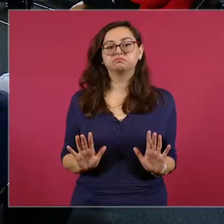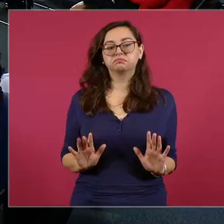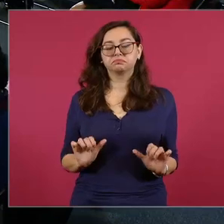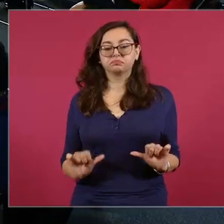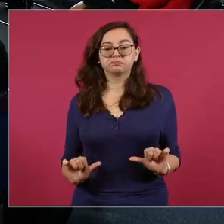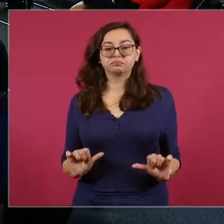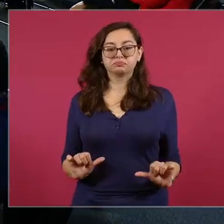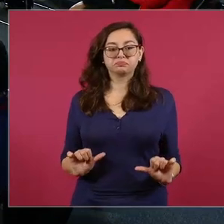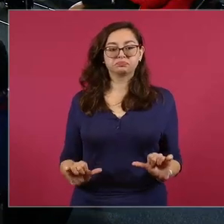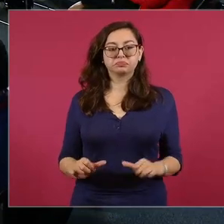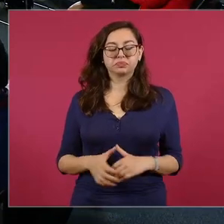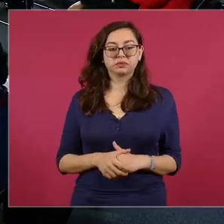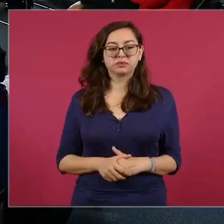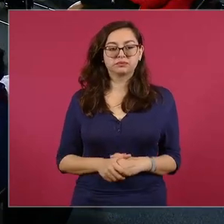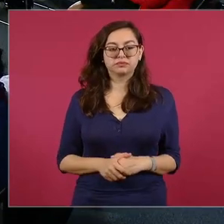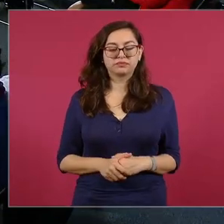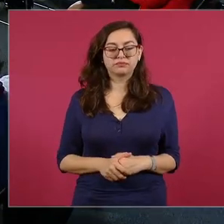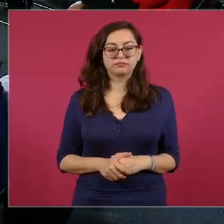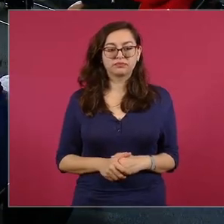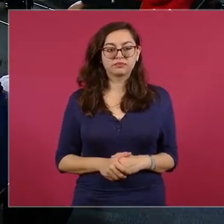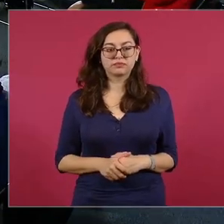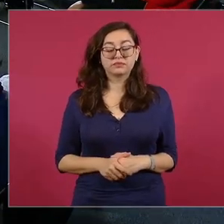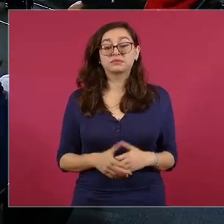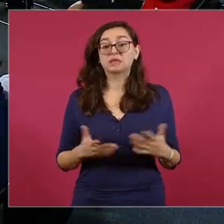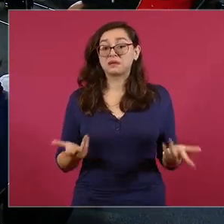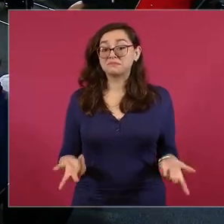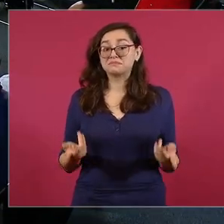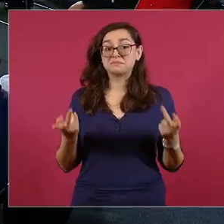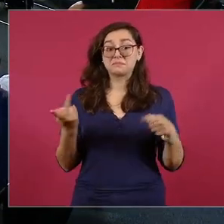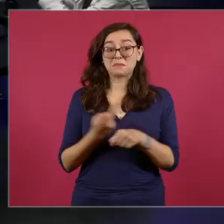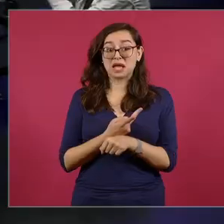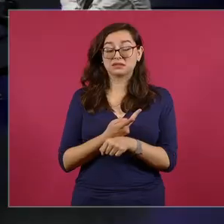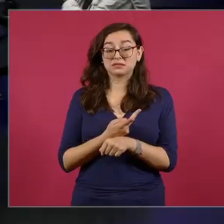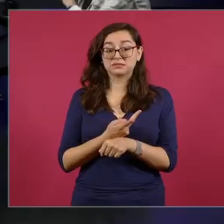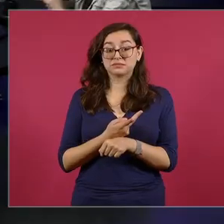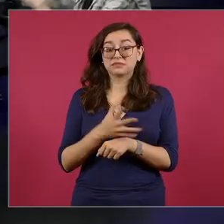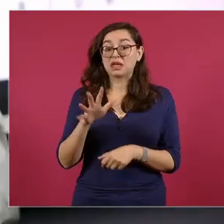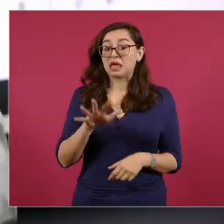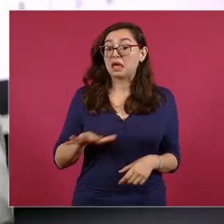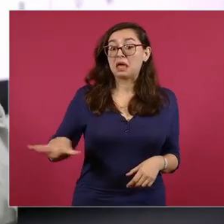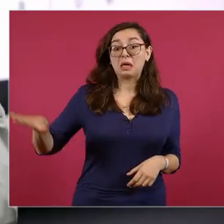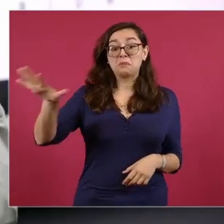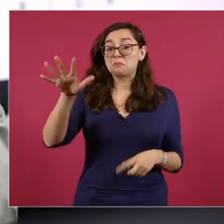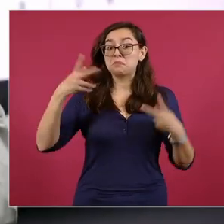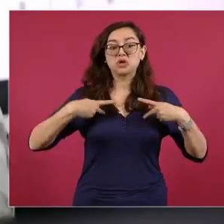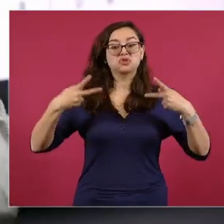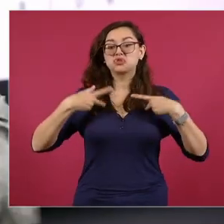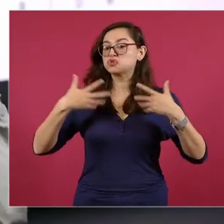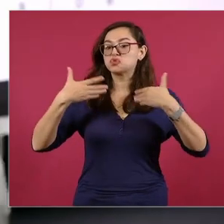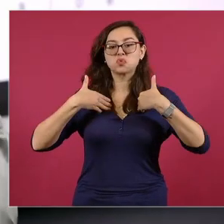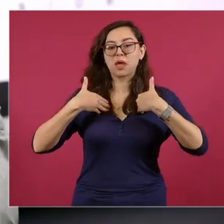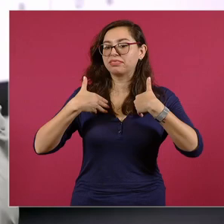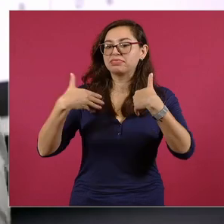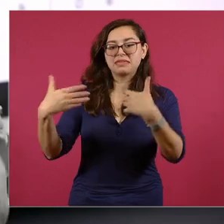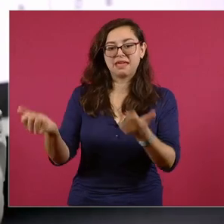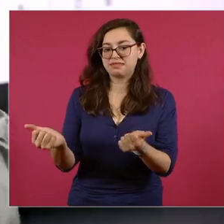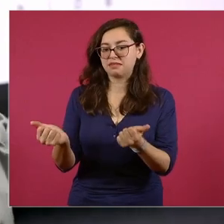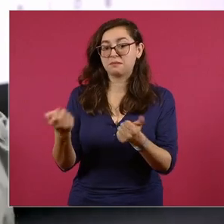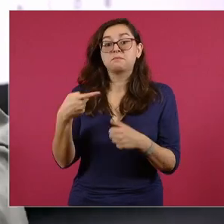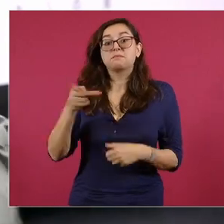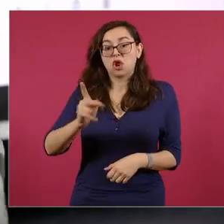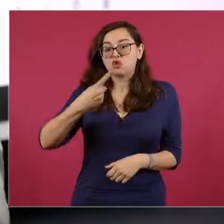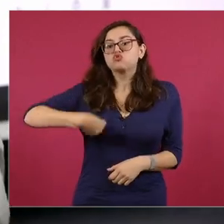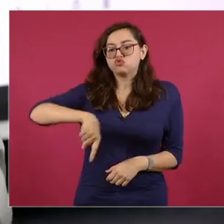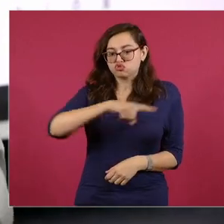Carlos el hecho de que la población no entienda lo que va a pasar no quiere decir que